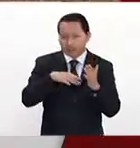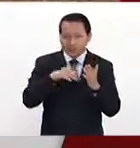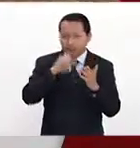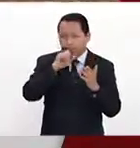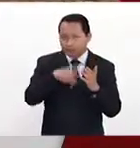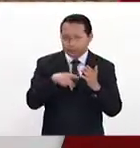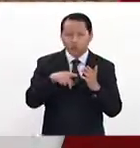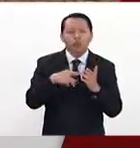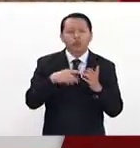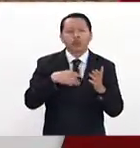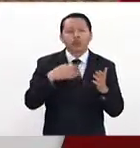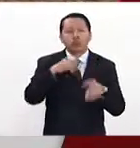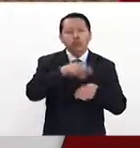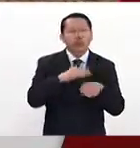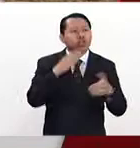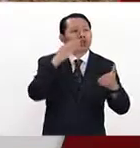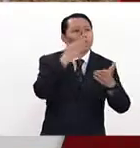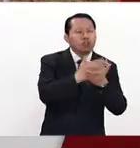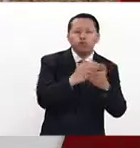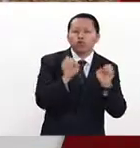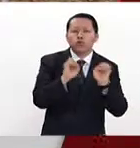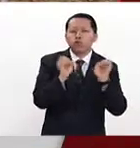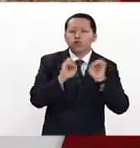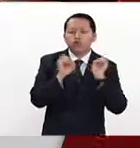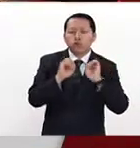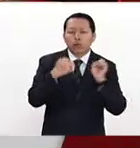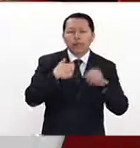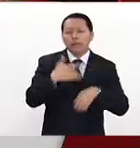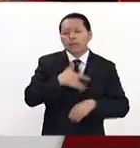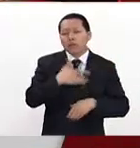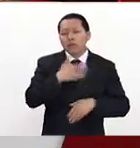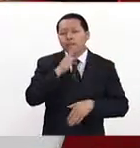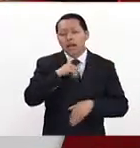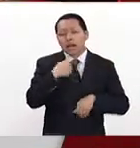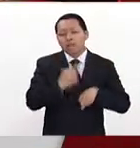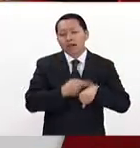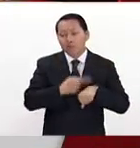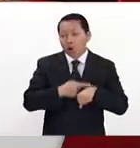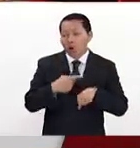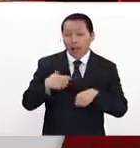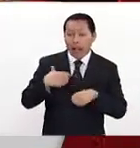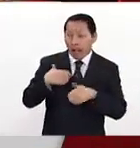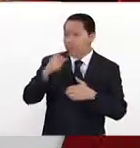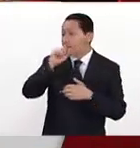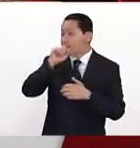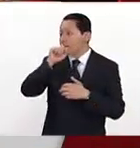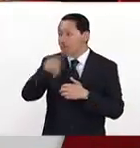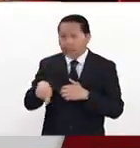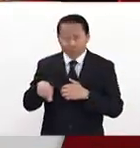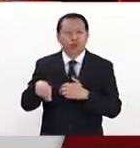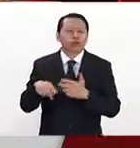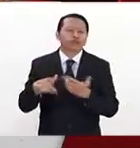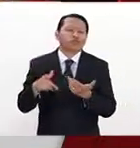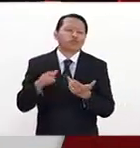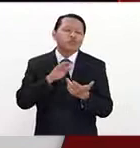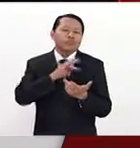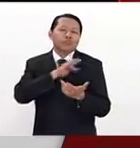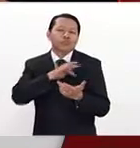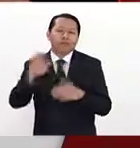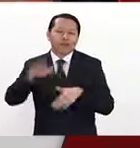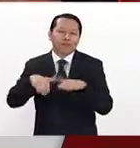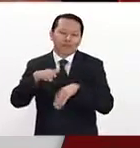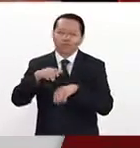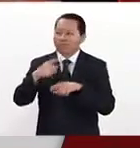el antibiótico de hace tres meses y le dices, tómatelo que te va muy bien. Entonces, tenemos una